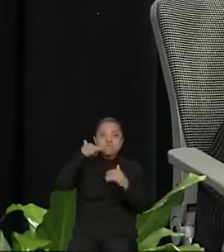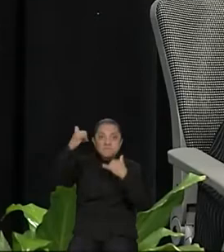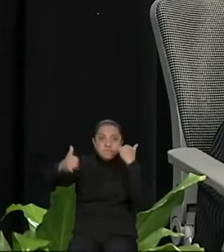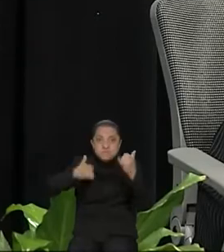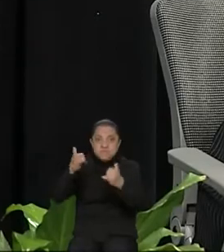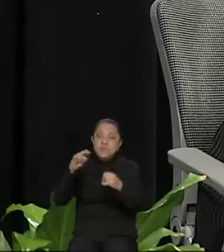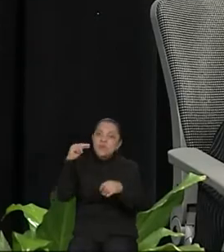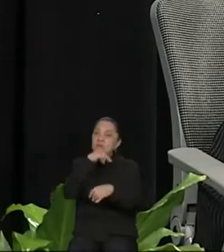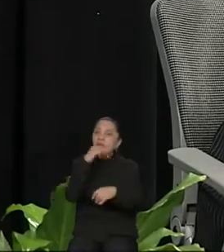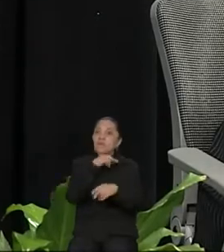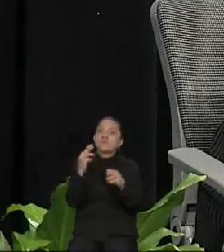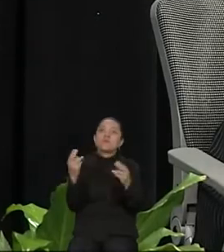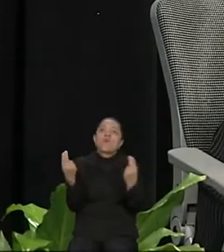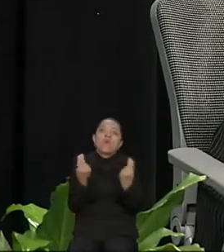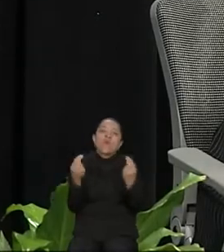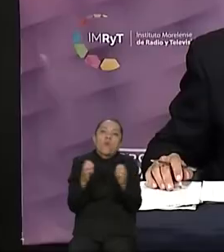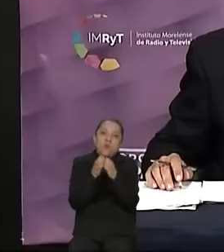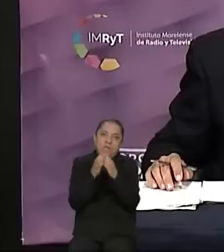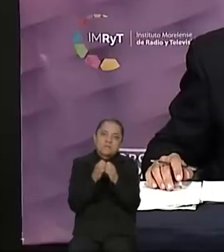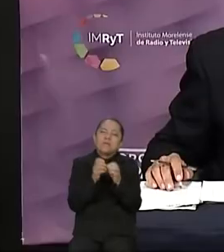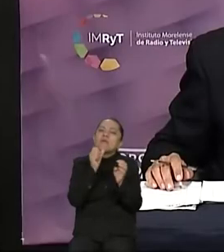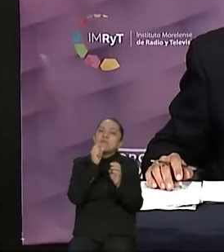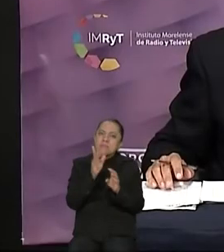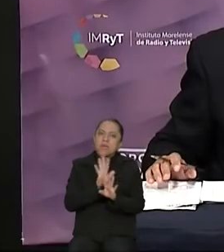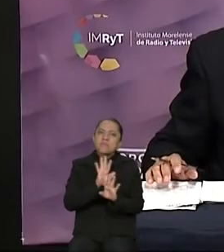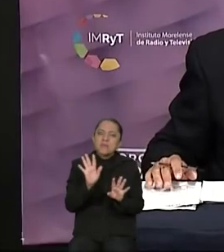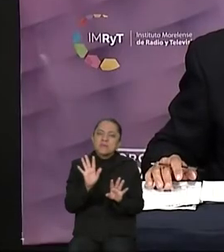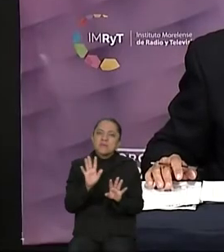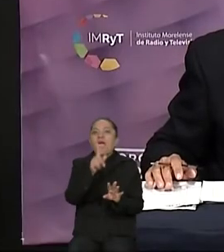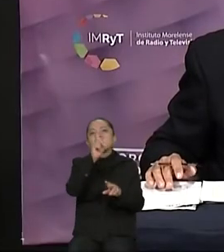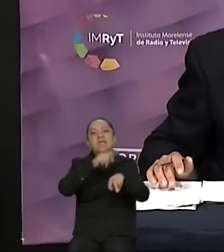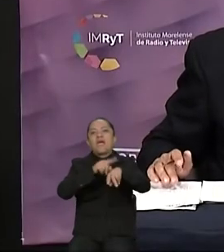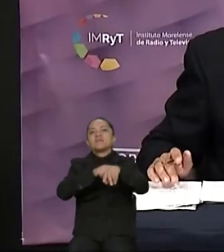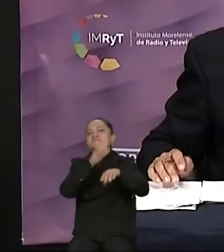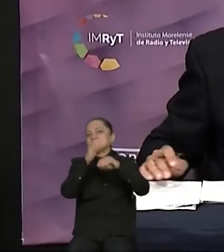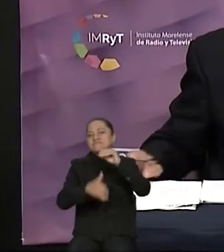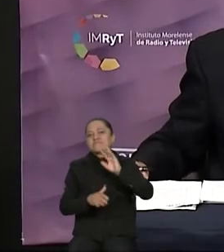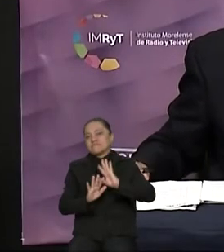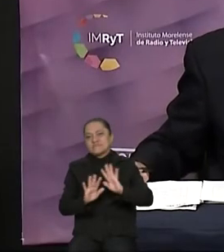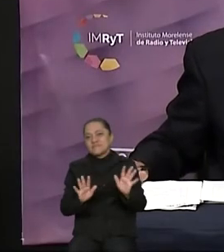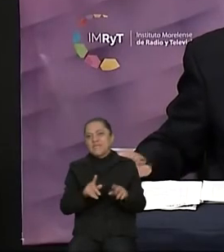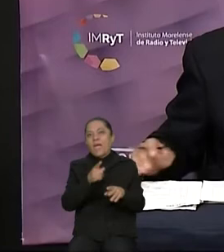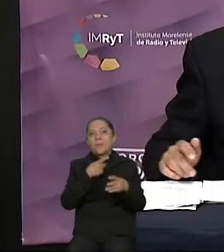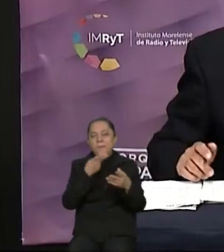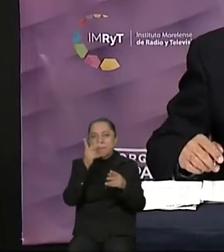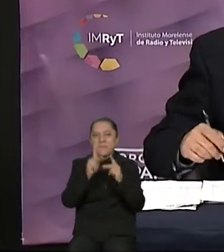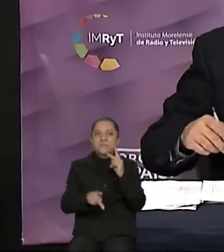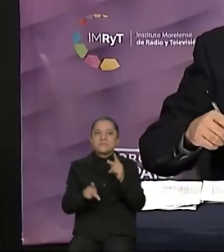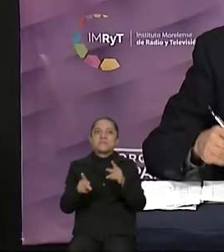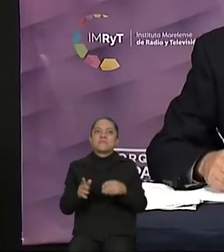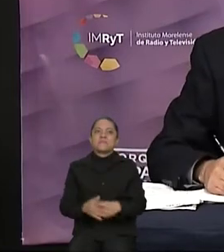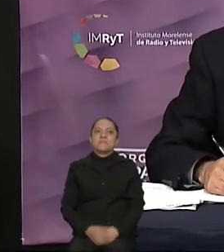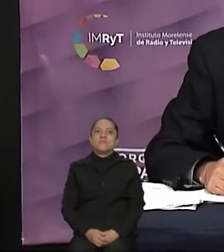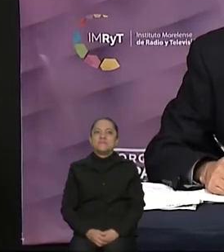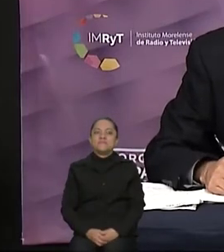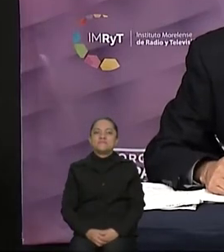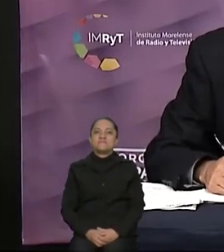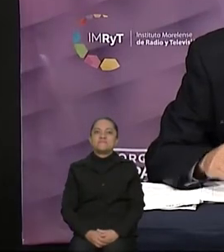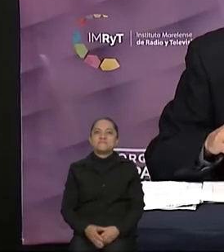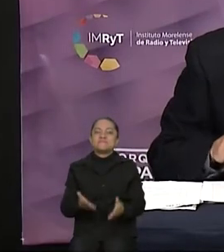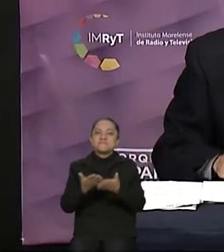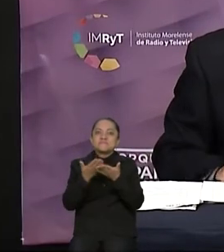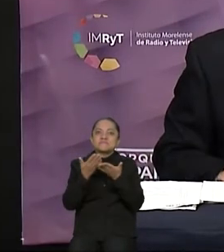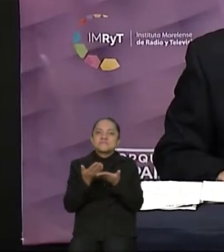solicitando crear una red de género. Terminó su tiempo, lamentablemente. Muchas gracias. Y ahora es momento de